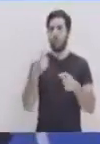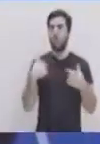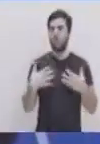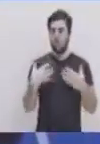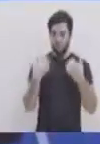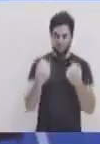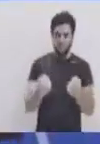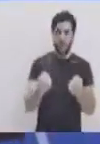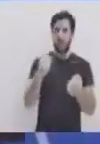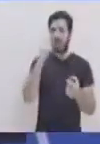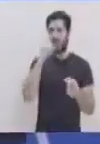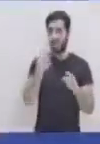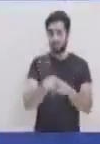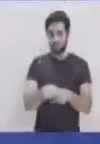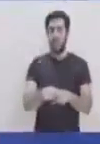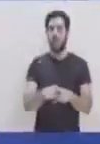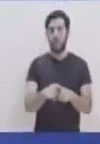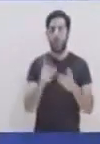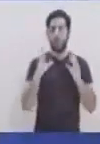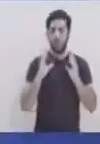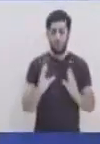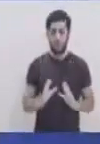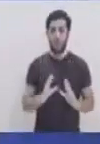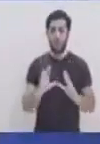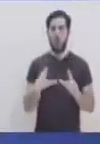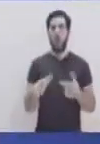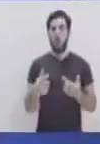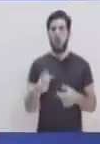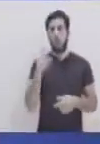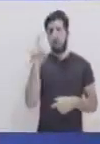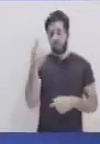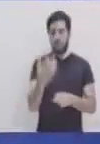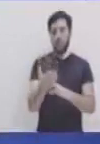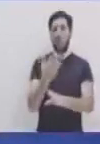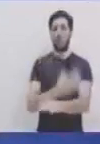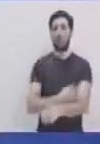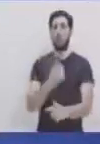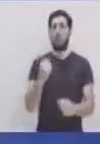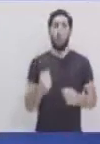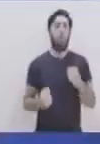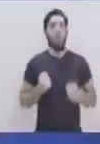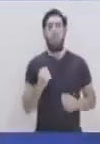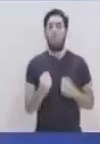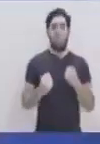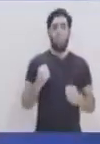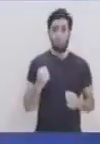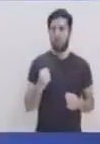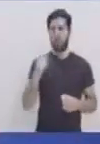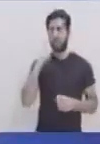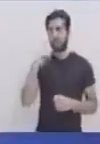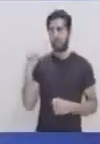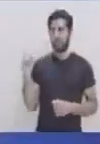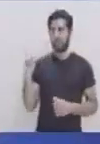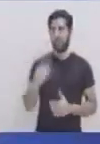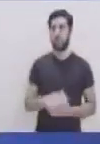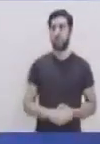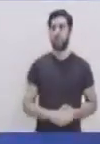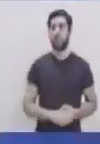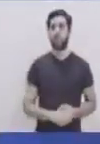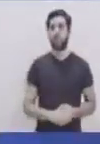la fuerza y la resistencia acompáñenme primero a un pequeño calentamiento comienzo trote